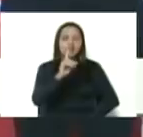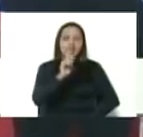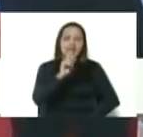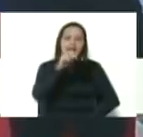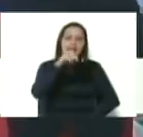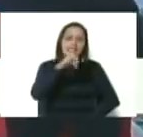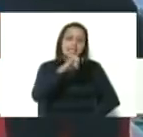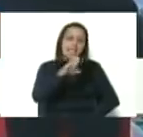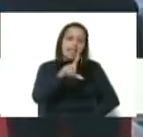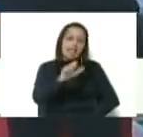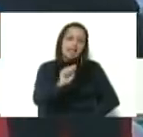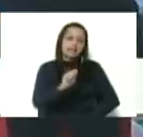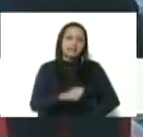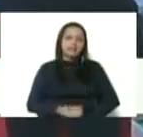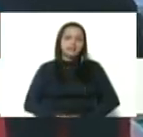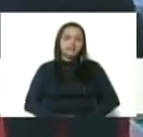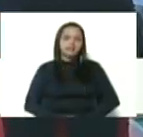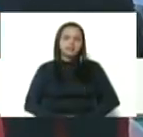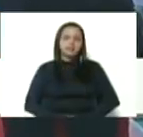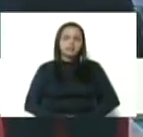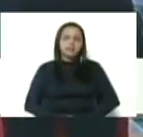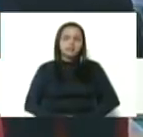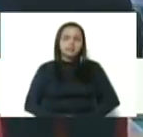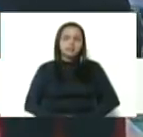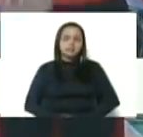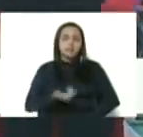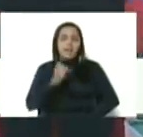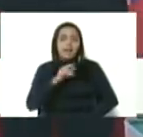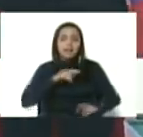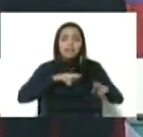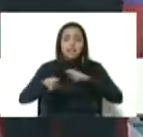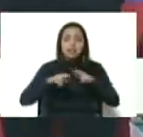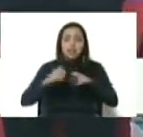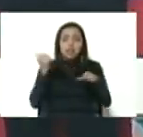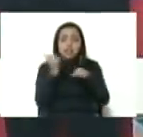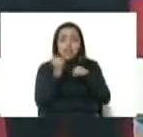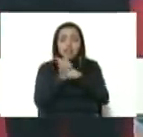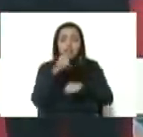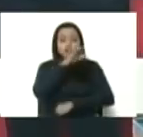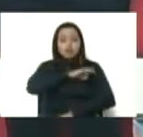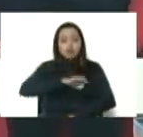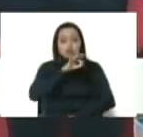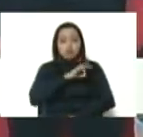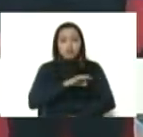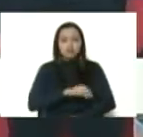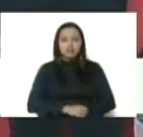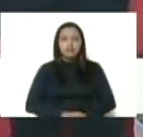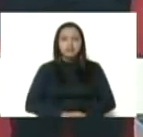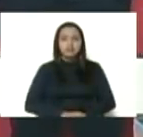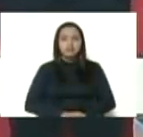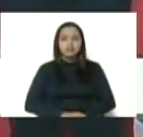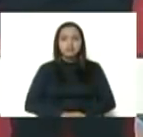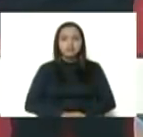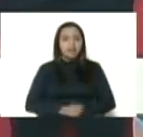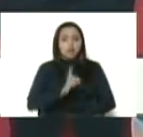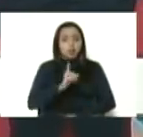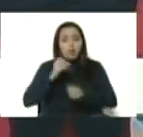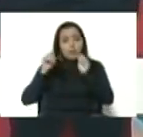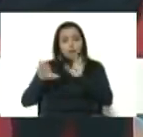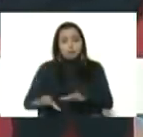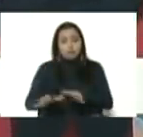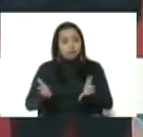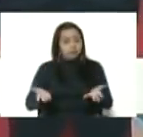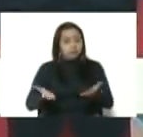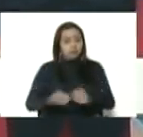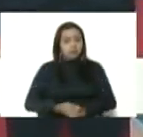Daniela Urbana es muy, muy, muy ligada al trabajo social, que no lo ha dejado, no se ha